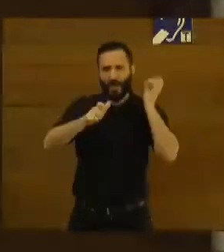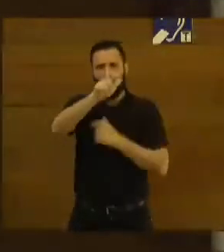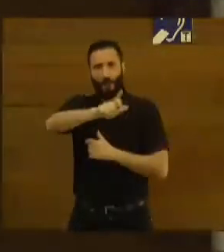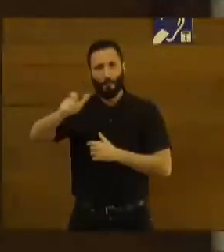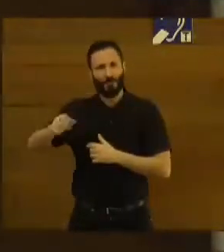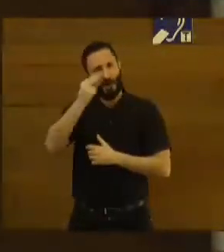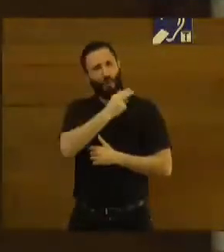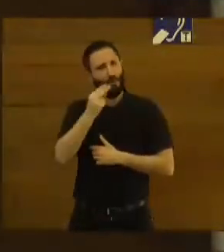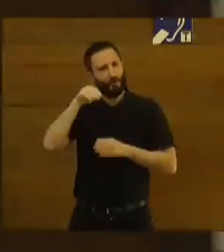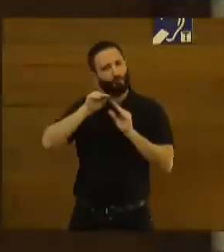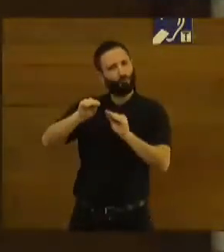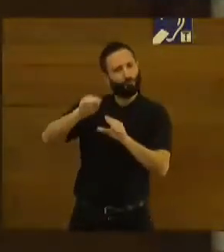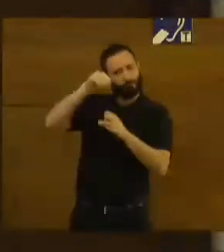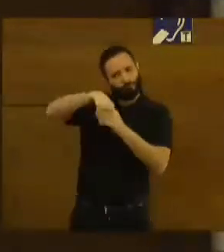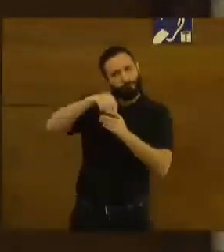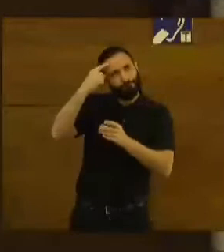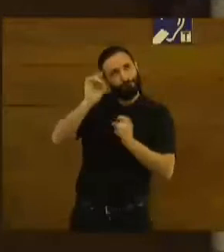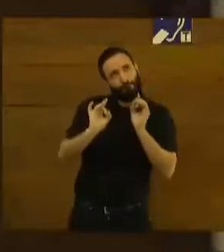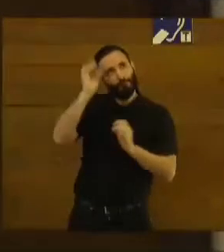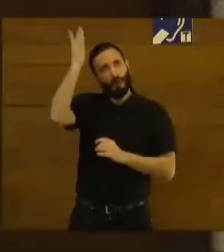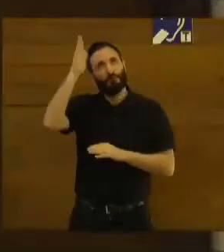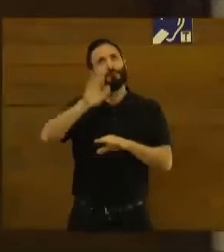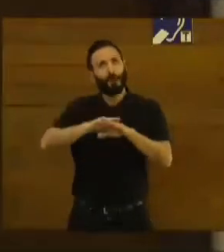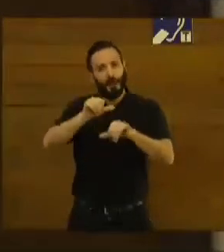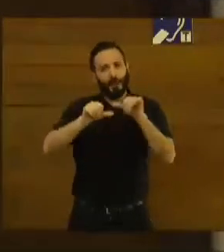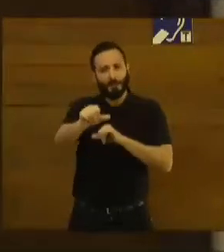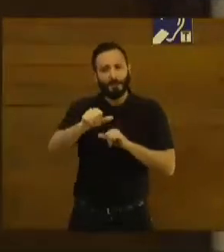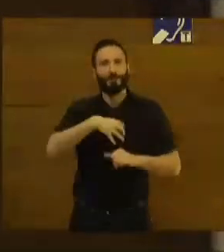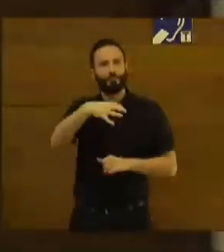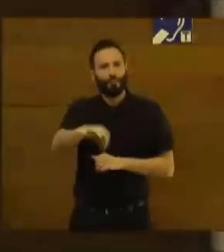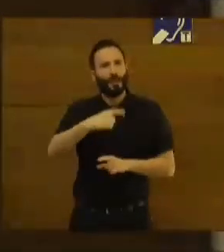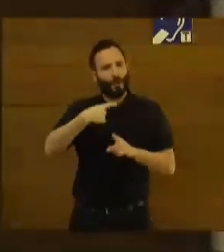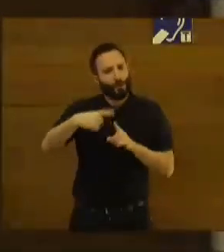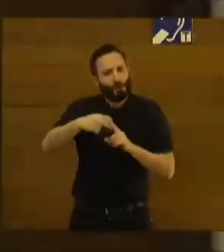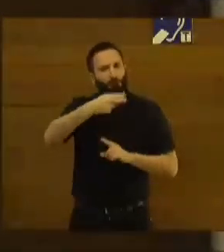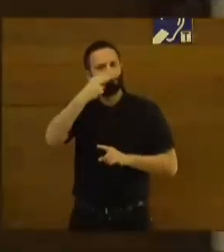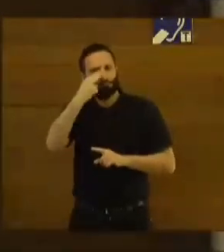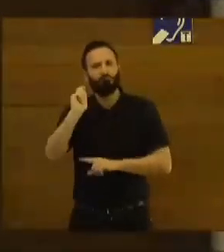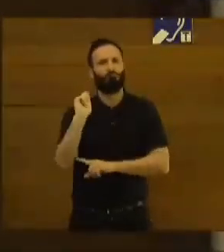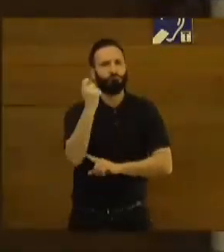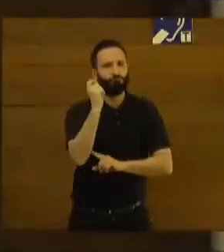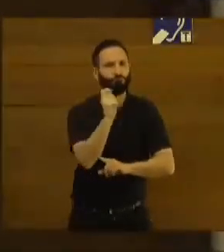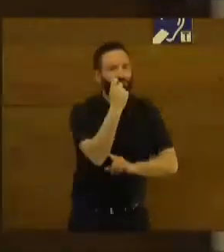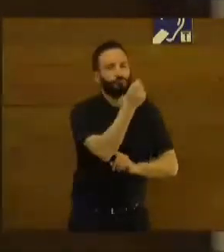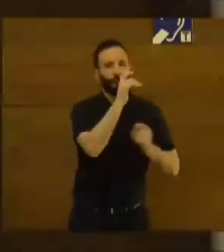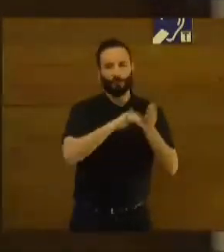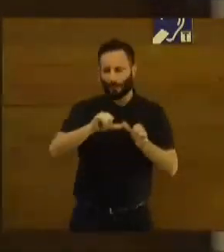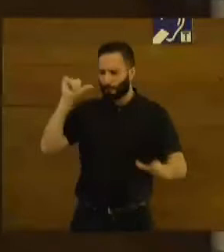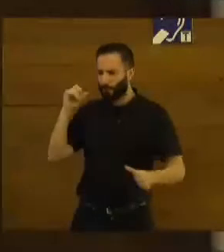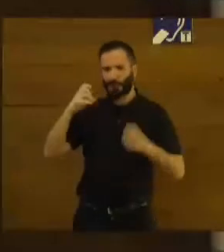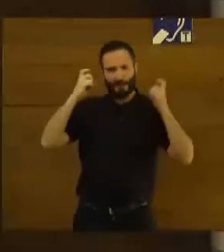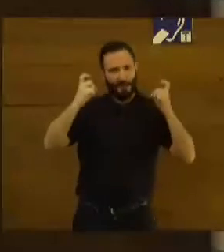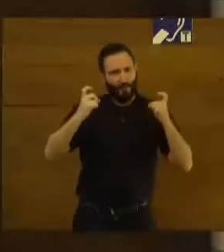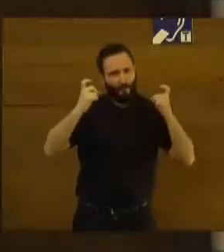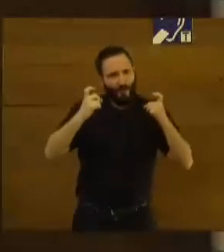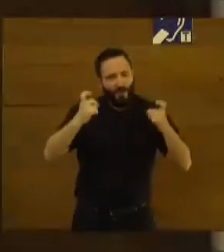comprometidas que creen que sigue siendo posible hacer cosas interesantes, que se han esforzado y